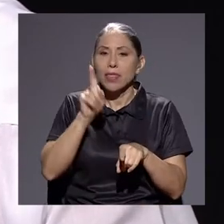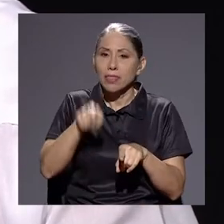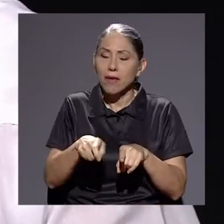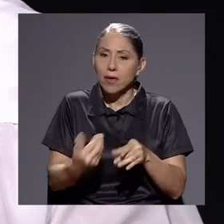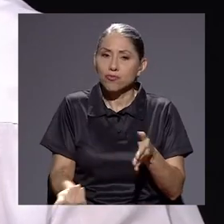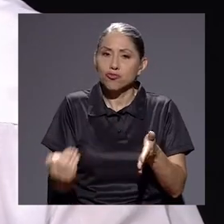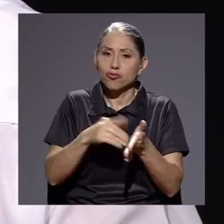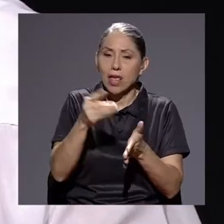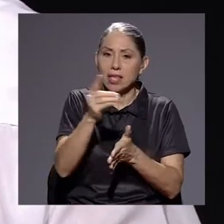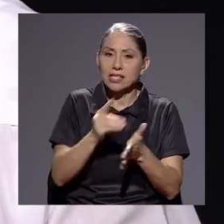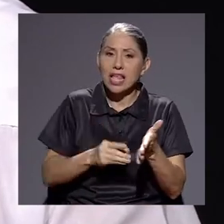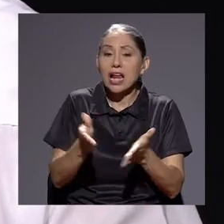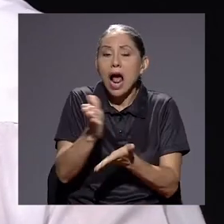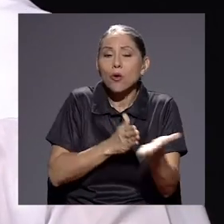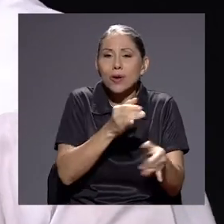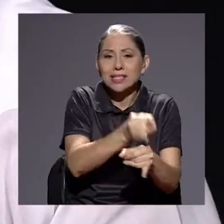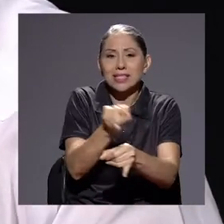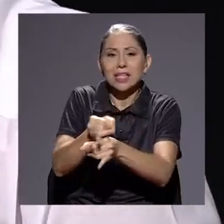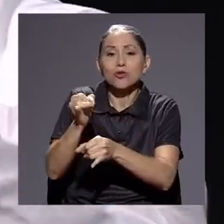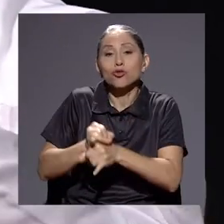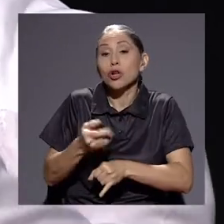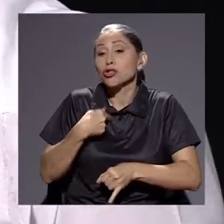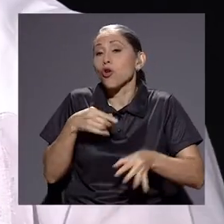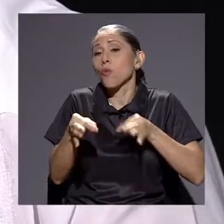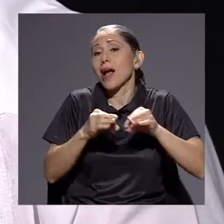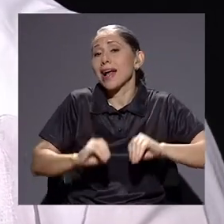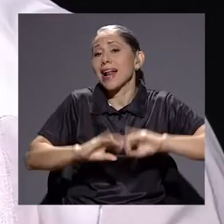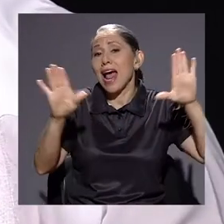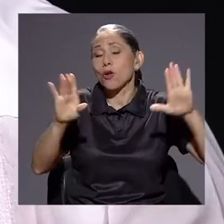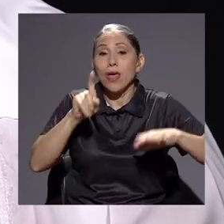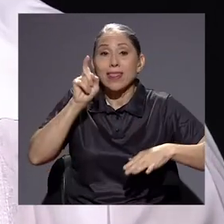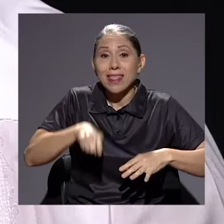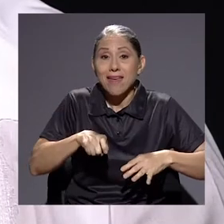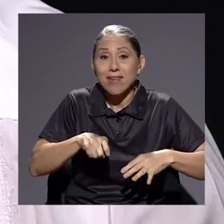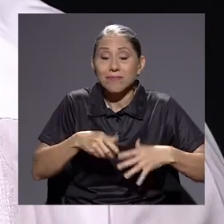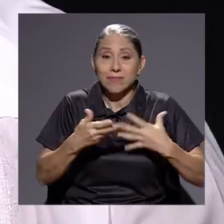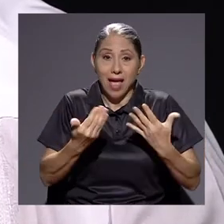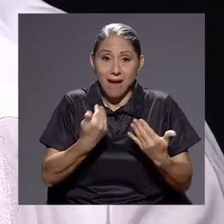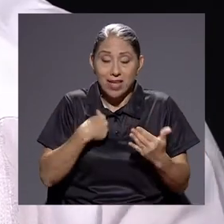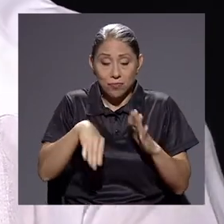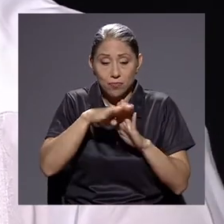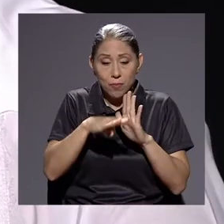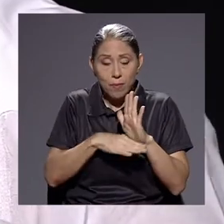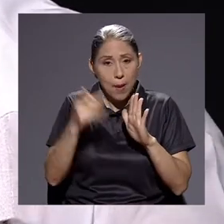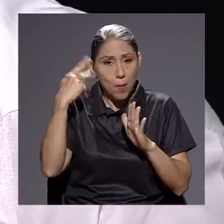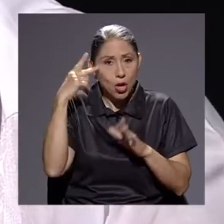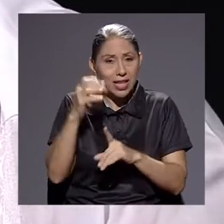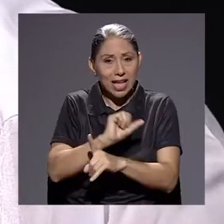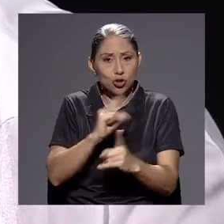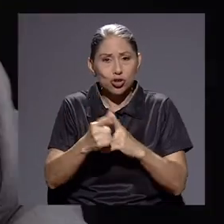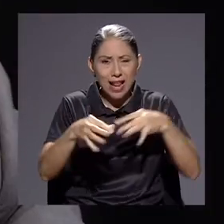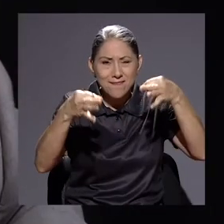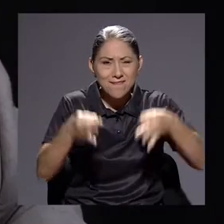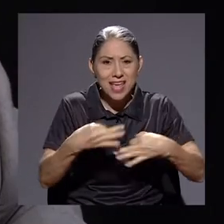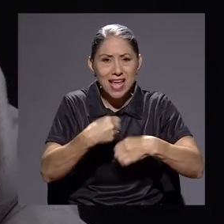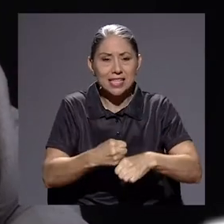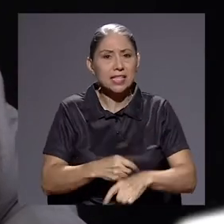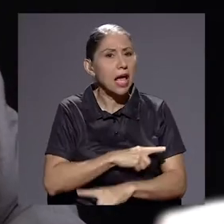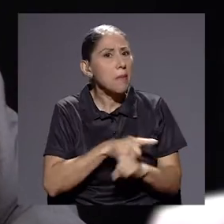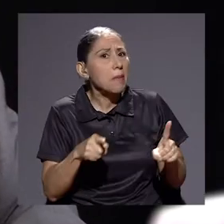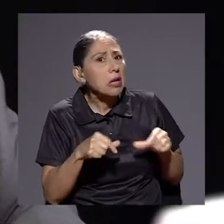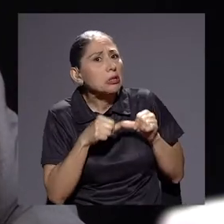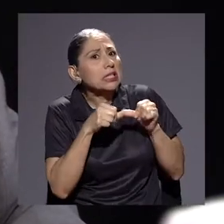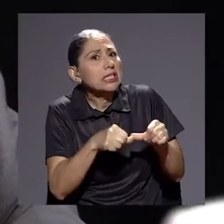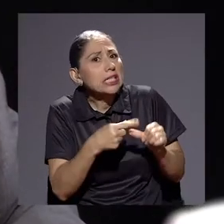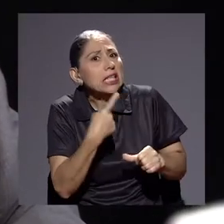hay que, eso sí, rediseñar algunas instituciones. Puedo ser muy claro. Debe haber tres partes de política social y bien hechas. Pero si insisten en